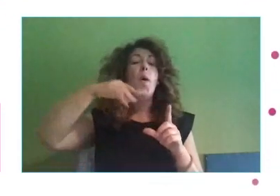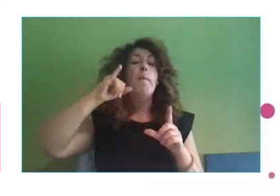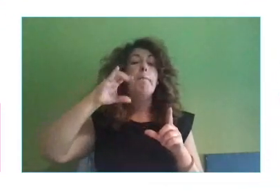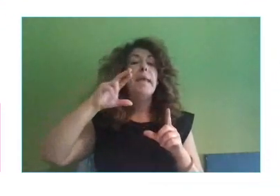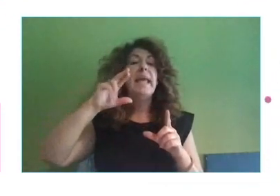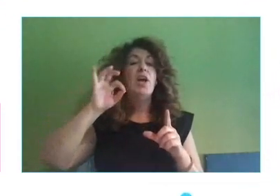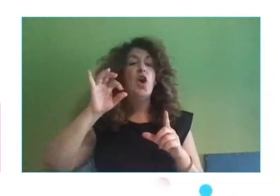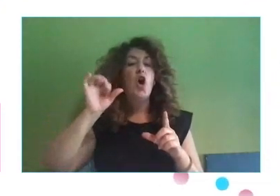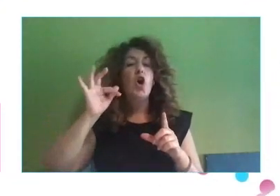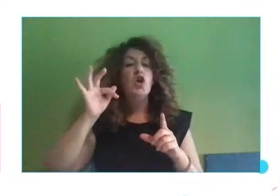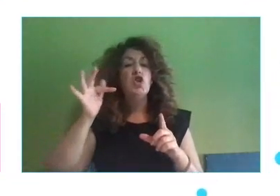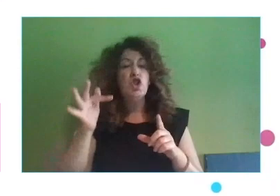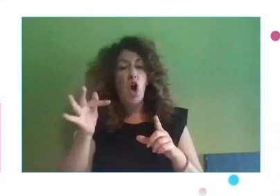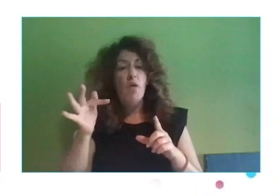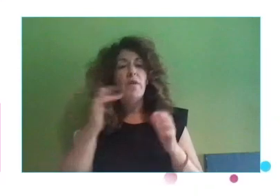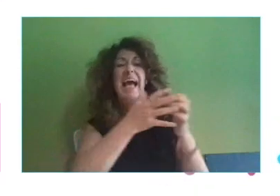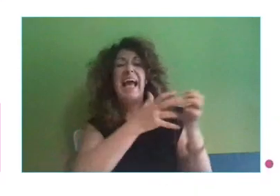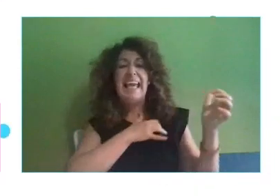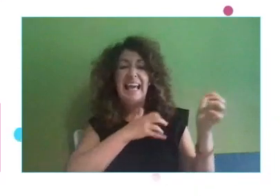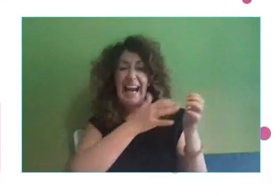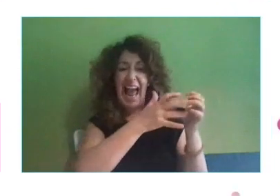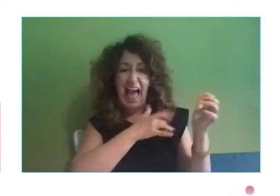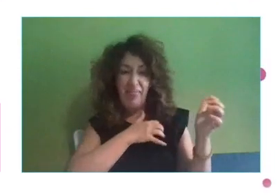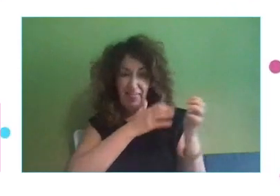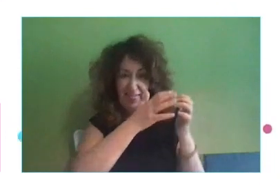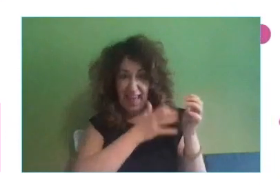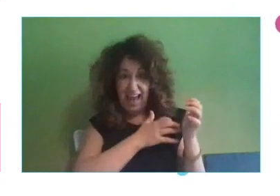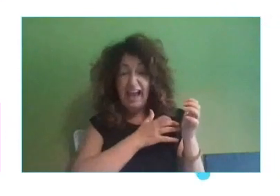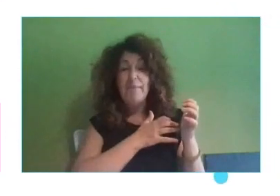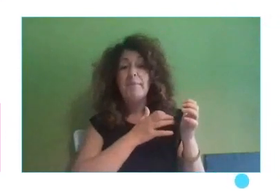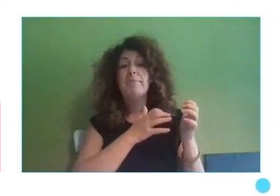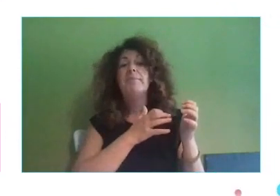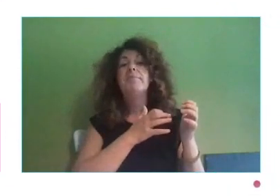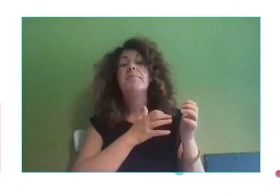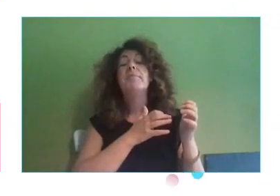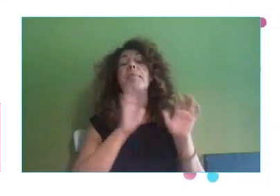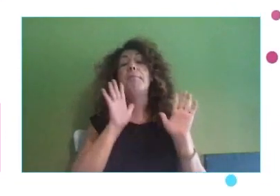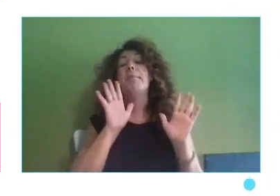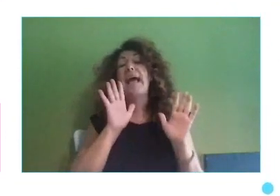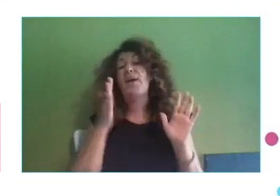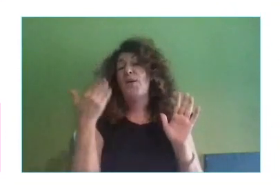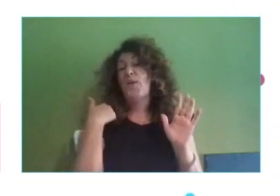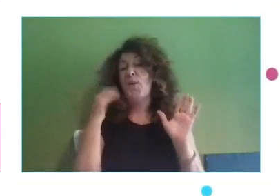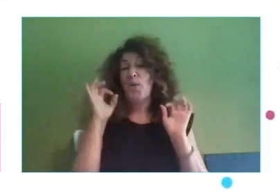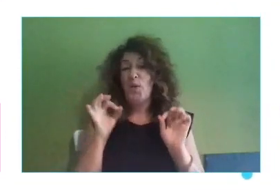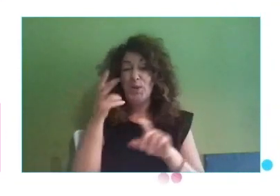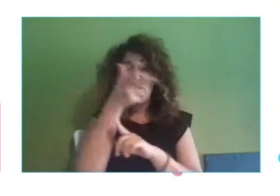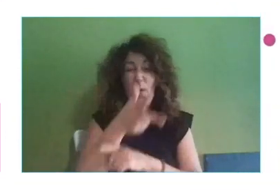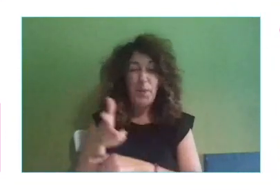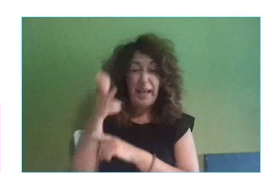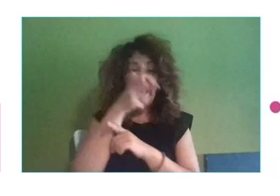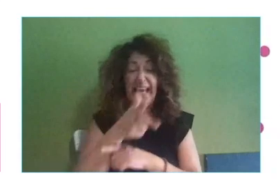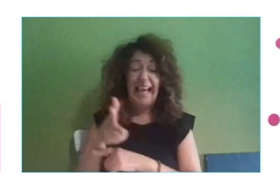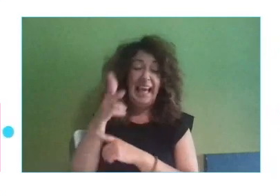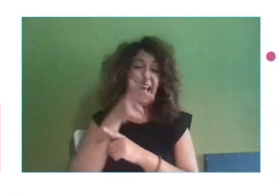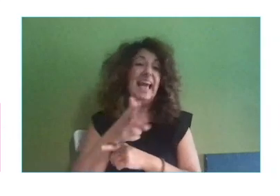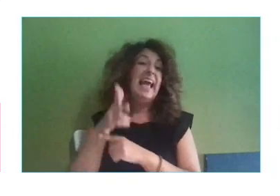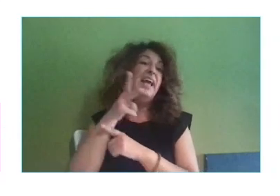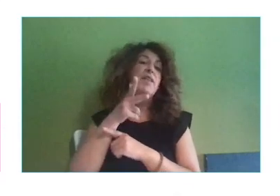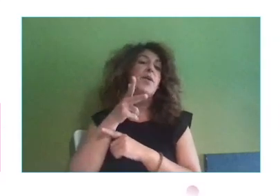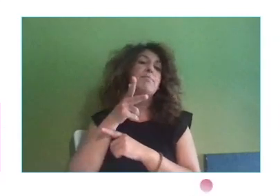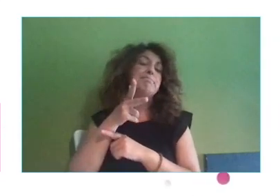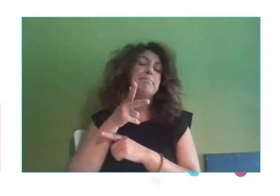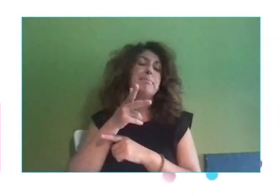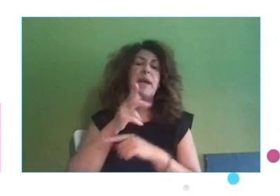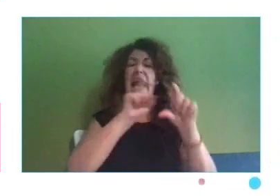compañía, no hemos podido actualizarlo porque justo está de mudanza ahora y está instalándose en el país. Pero es un programador